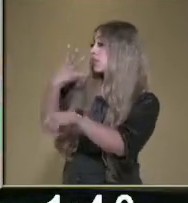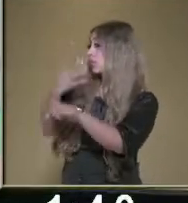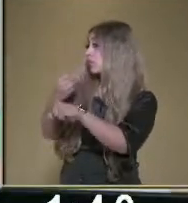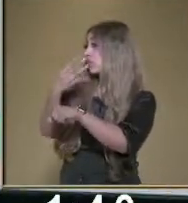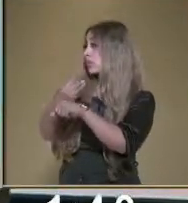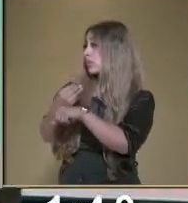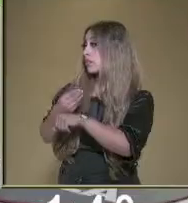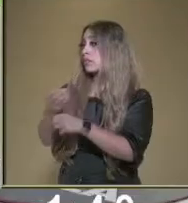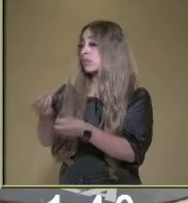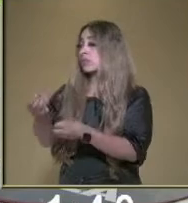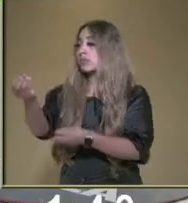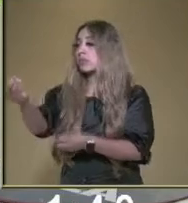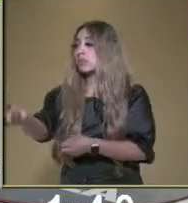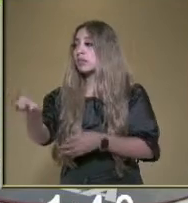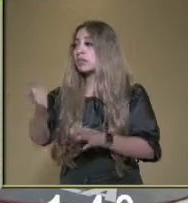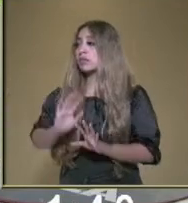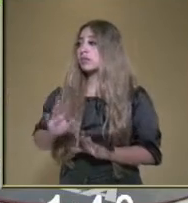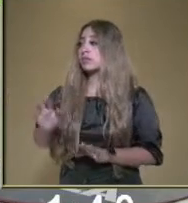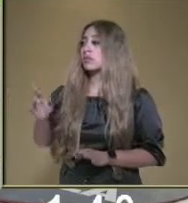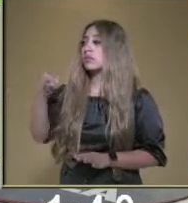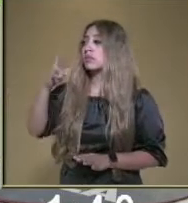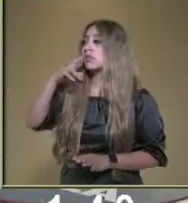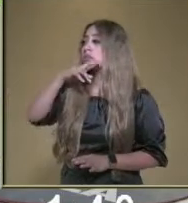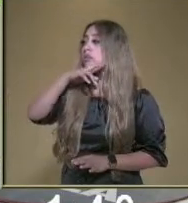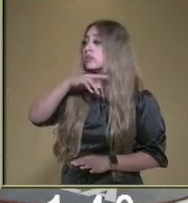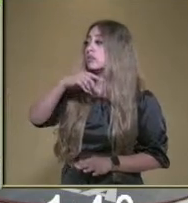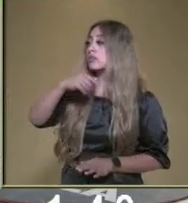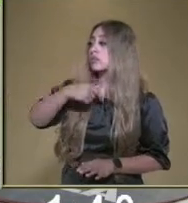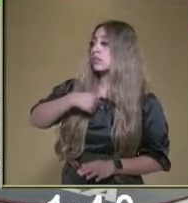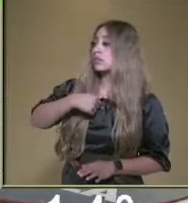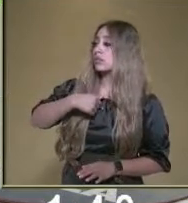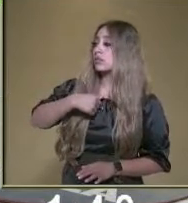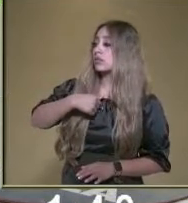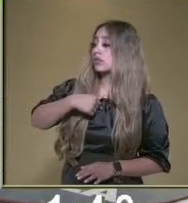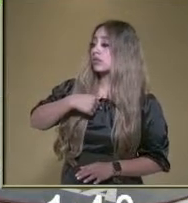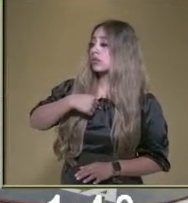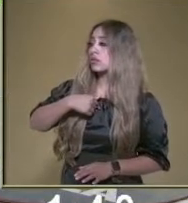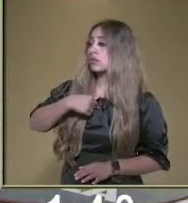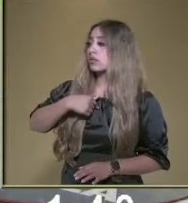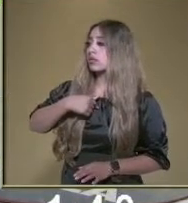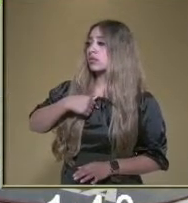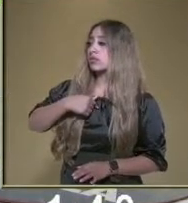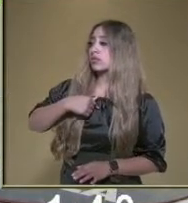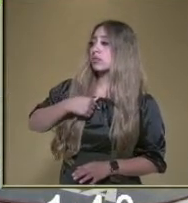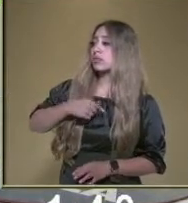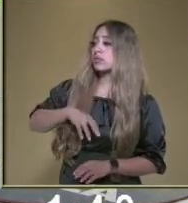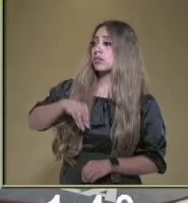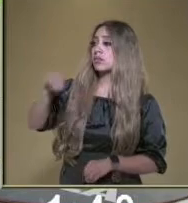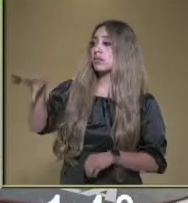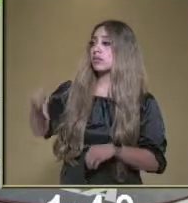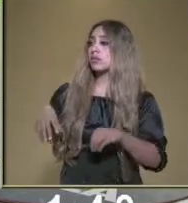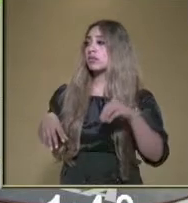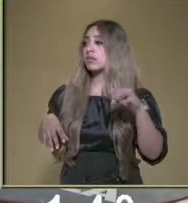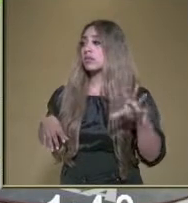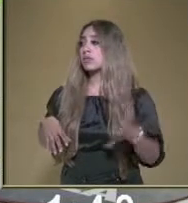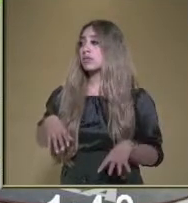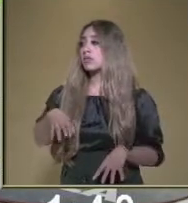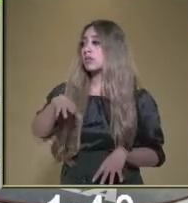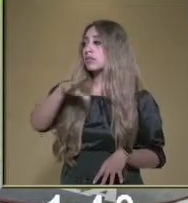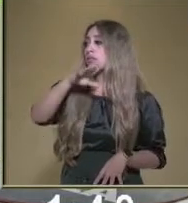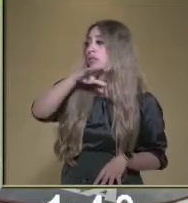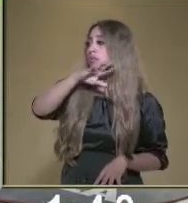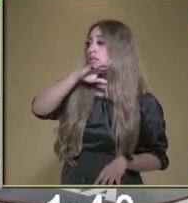esto, princesa, porque pronto me voy a ir. Mira, princesa. Mira, princesa. Mira,